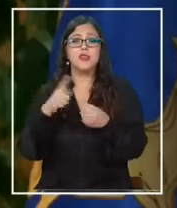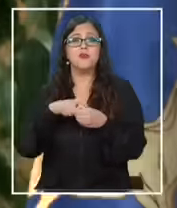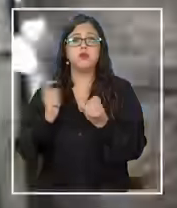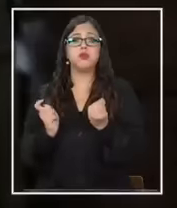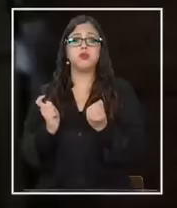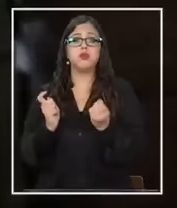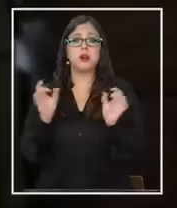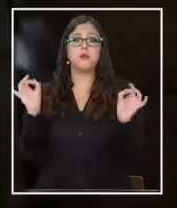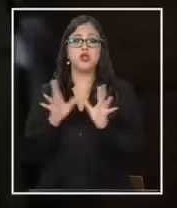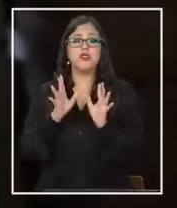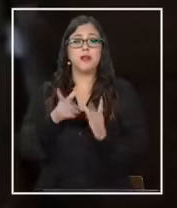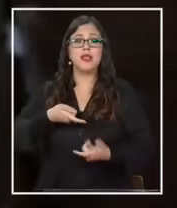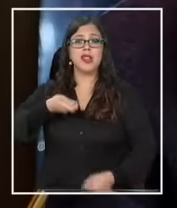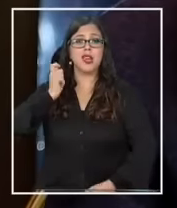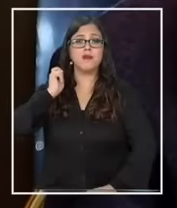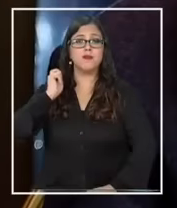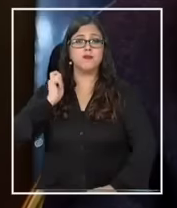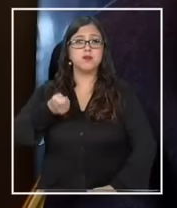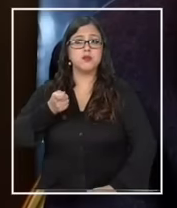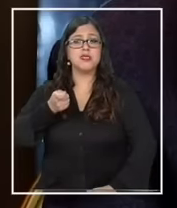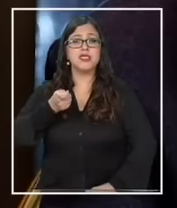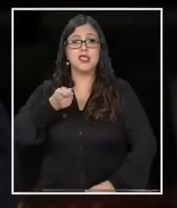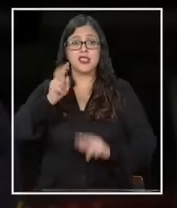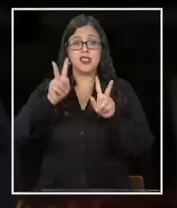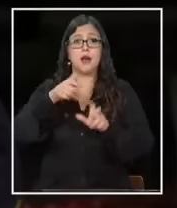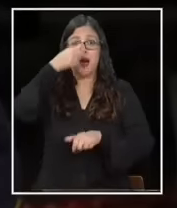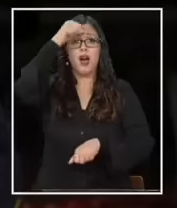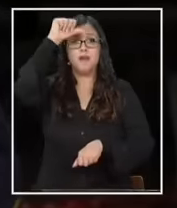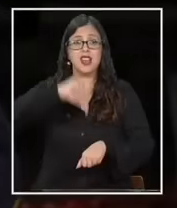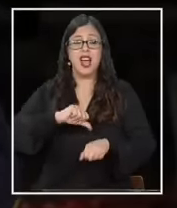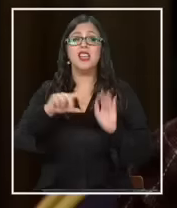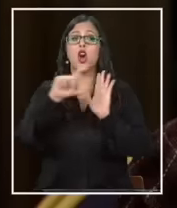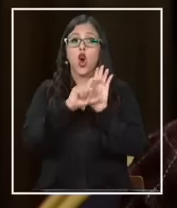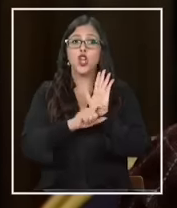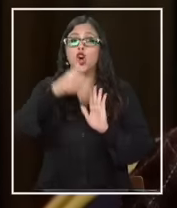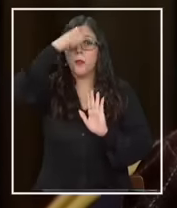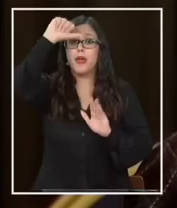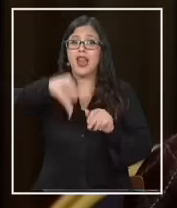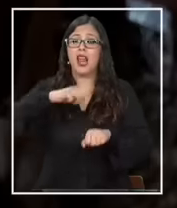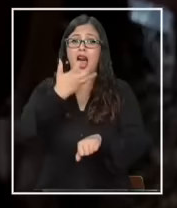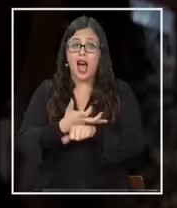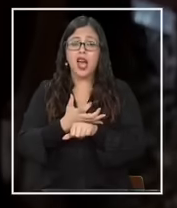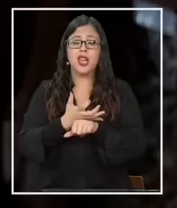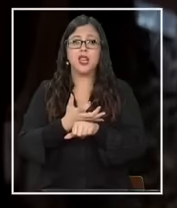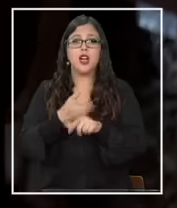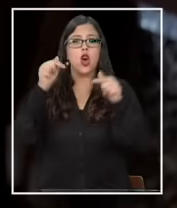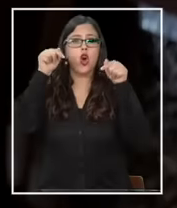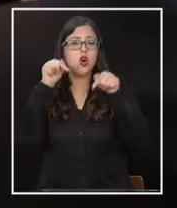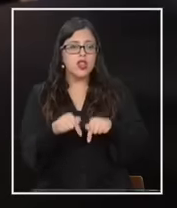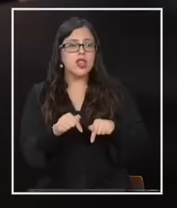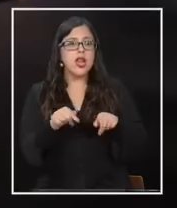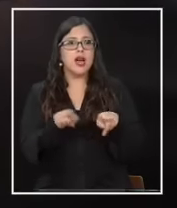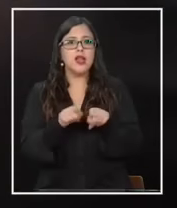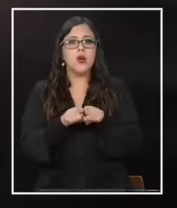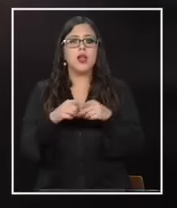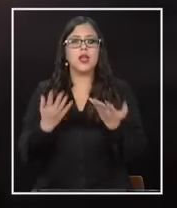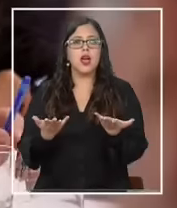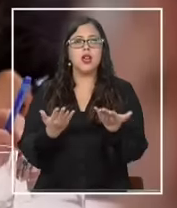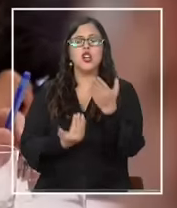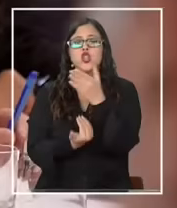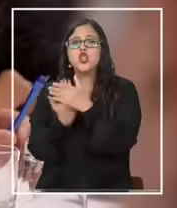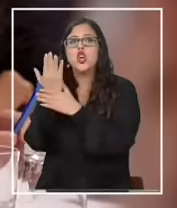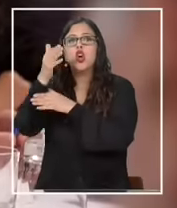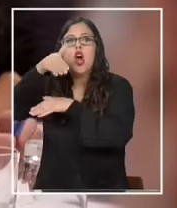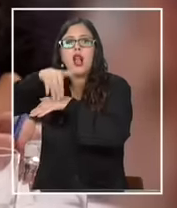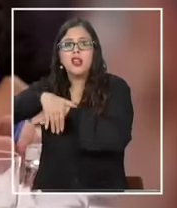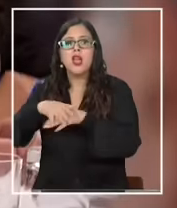imputaciones que pueden tener incluso carácter penal recordemos que aquí hay código penal de por medio hoy día han hablado bueno durante durante todo el día